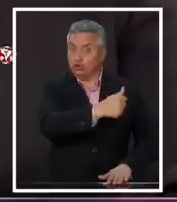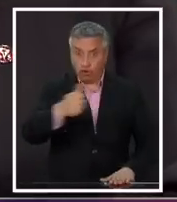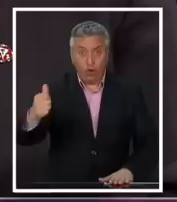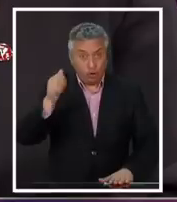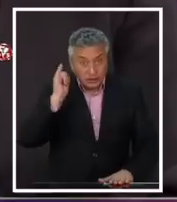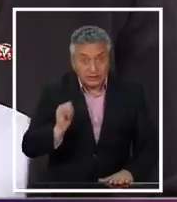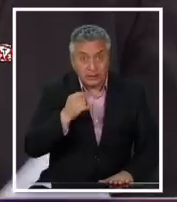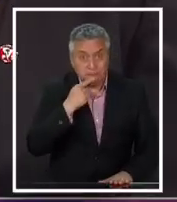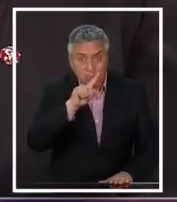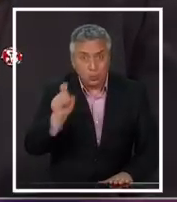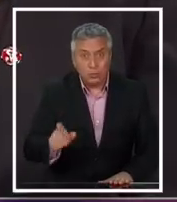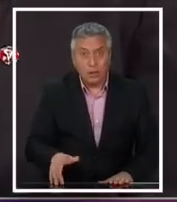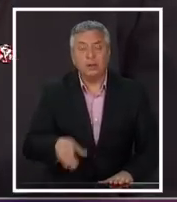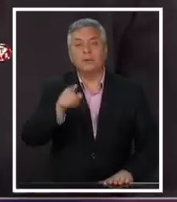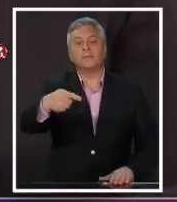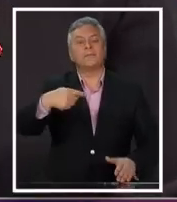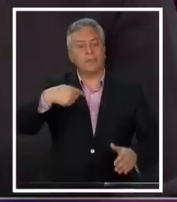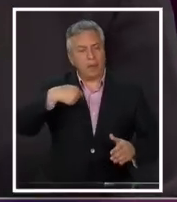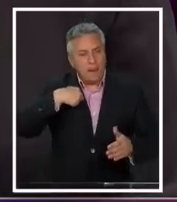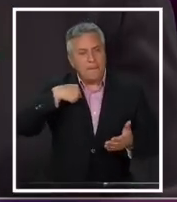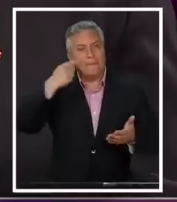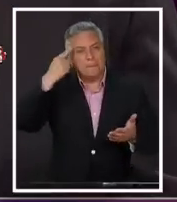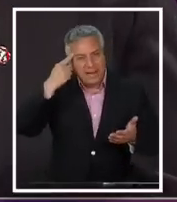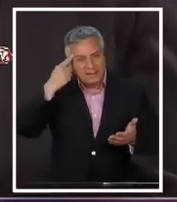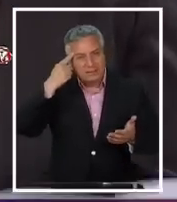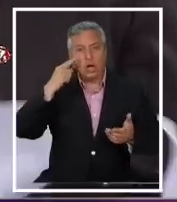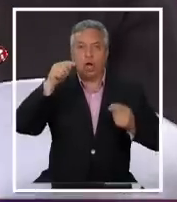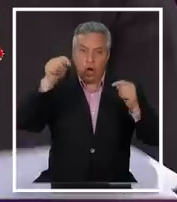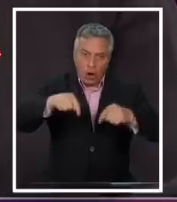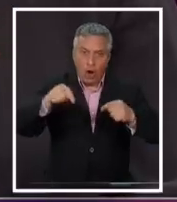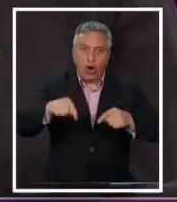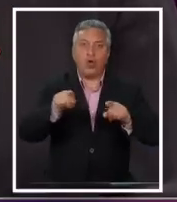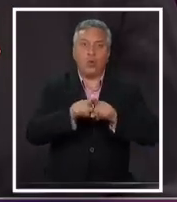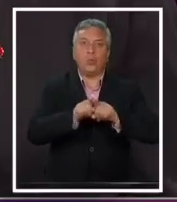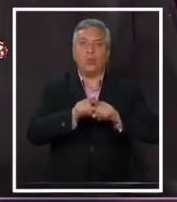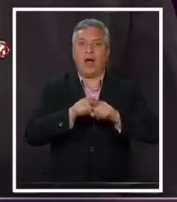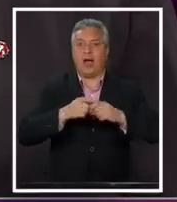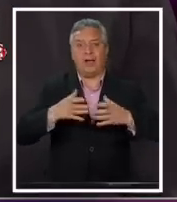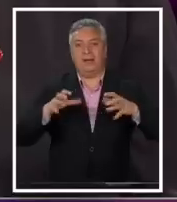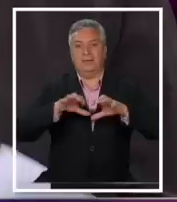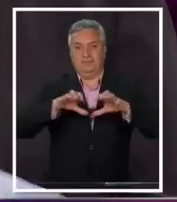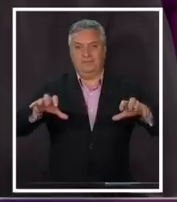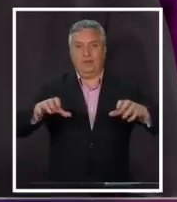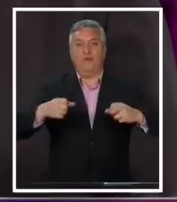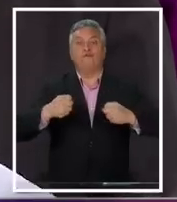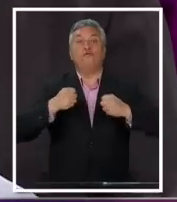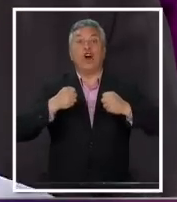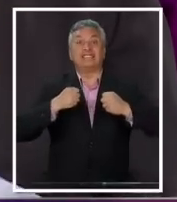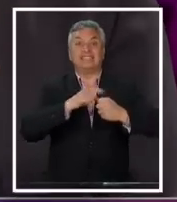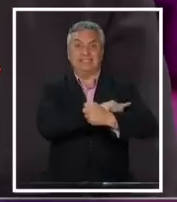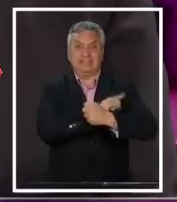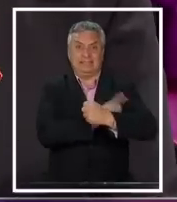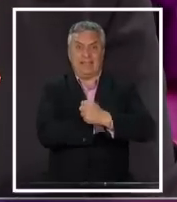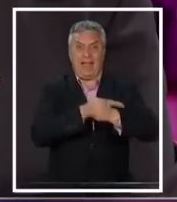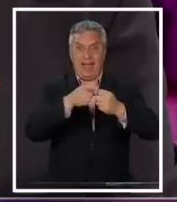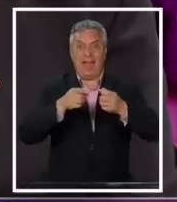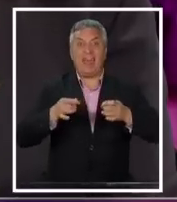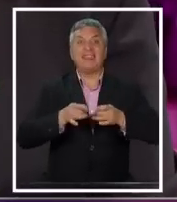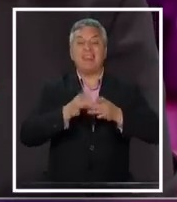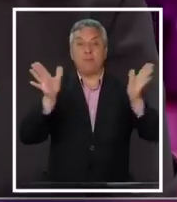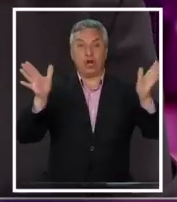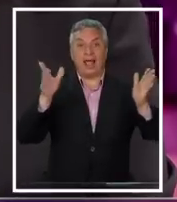que hoy día las fuerzas democráticas de nuestro país, y dejo fuera los extremos, están por